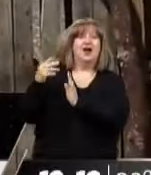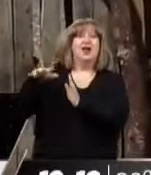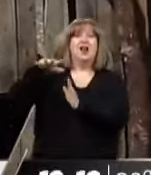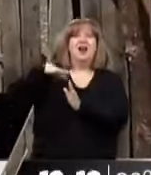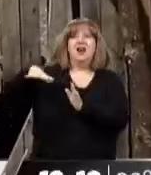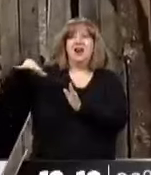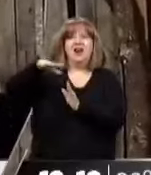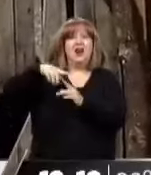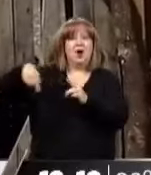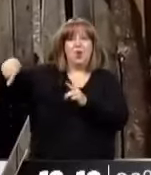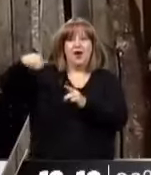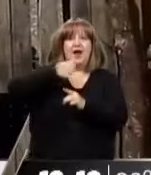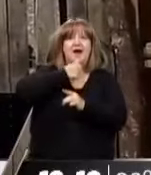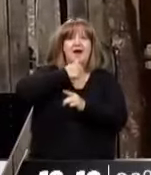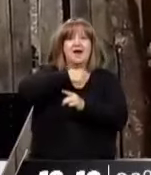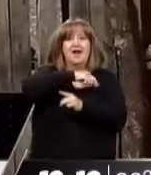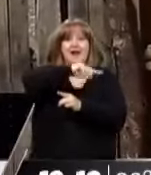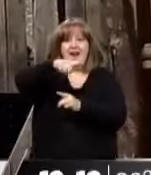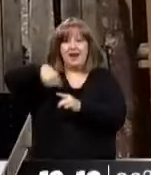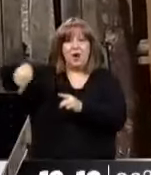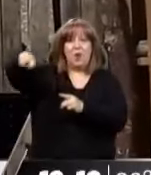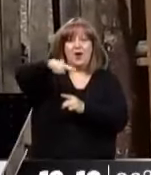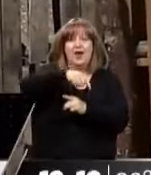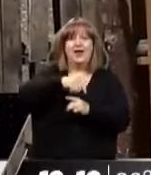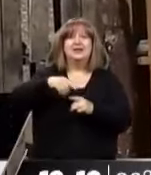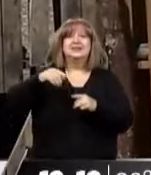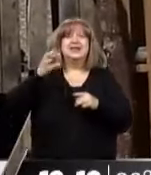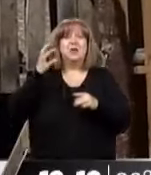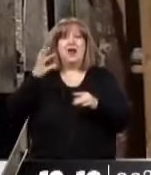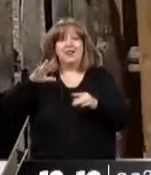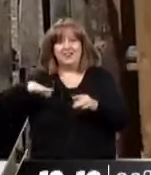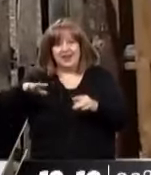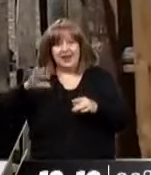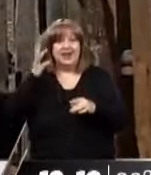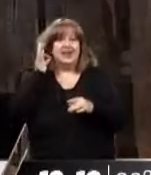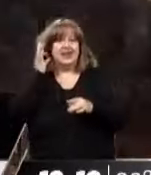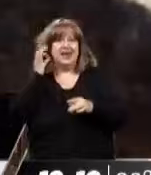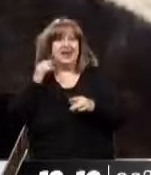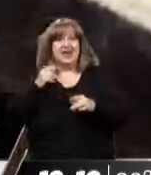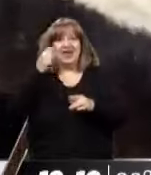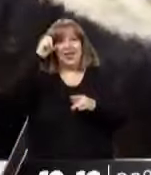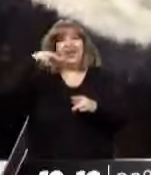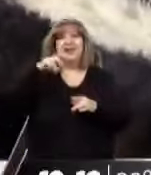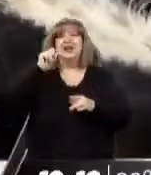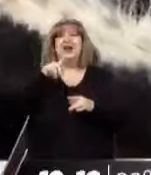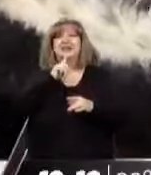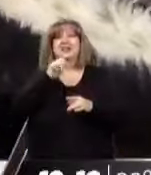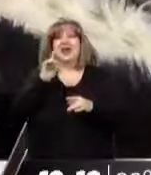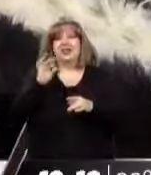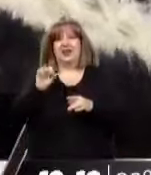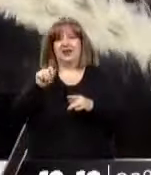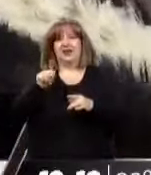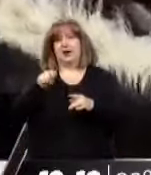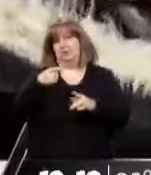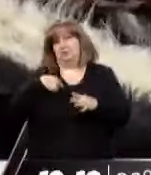Laguna de la Niña Encantada. Claro. Esa zona la vamos a ubicar fácilmente, los que hayamos podido tener esa oportunidad de conocer los